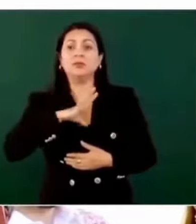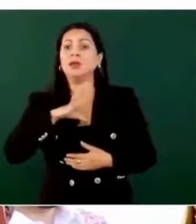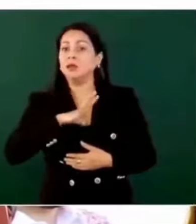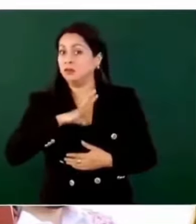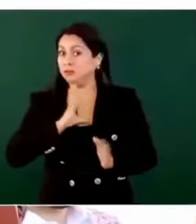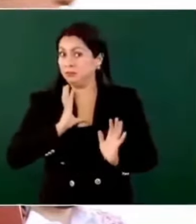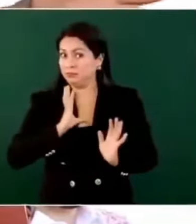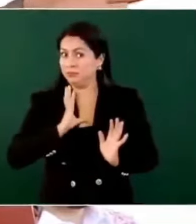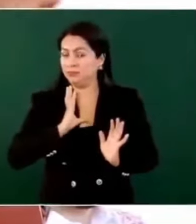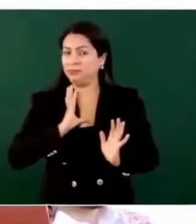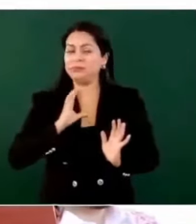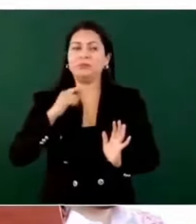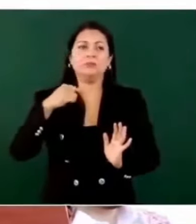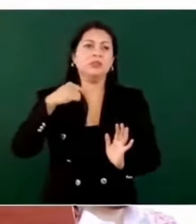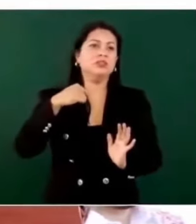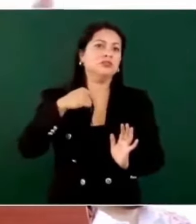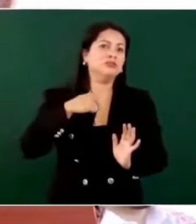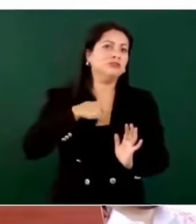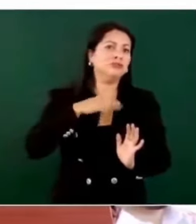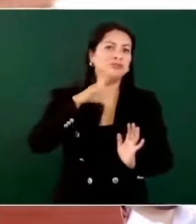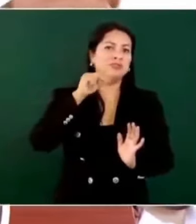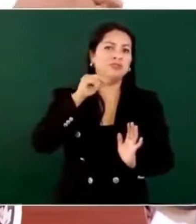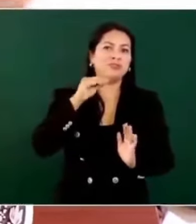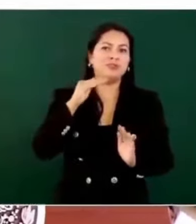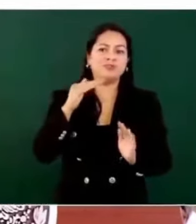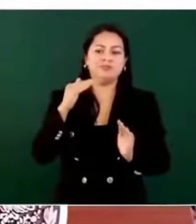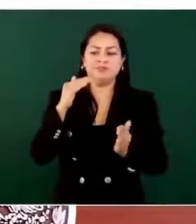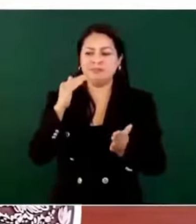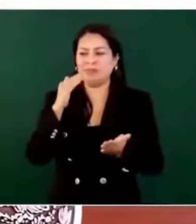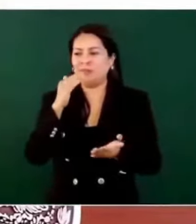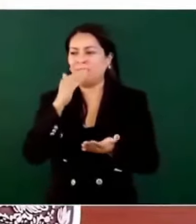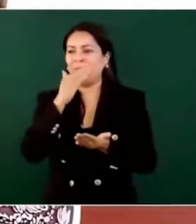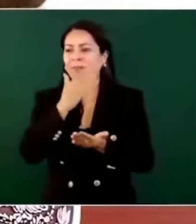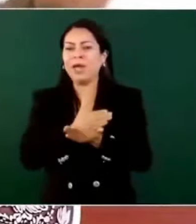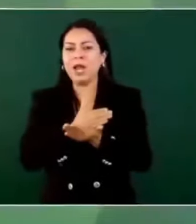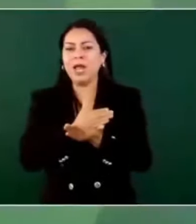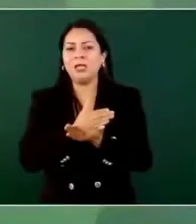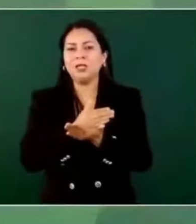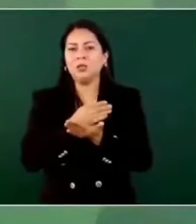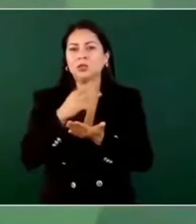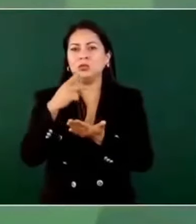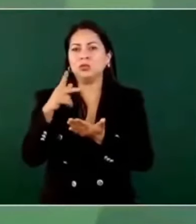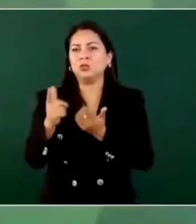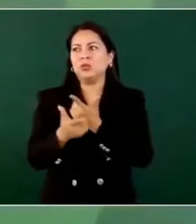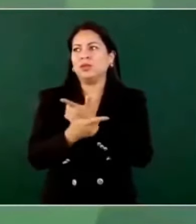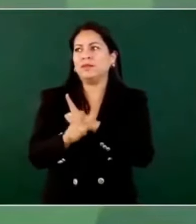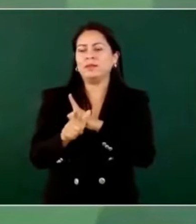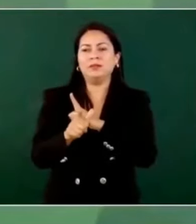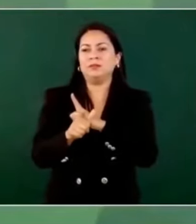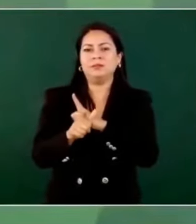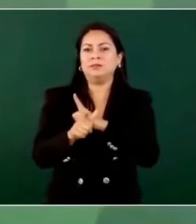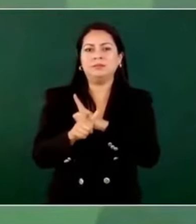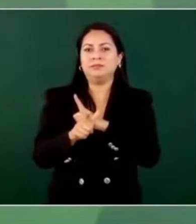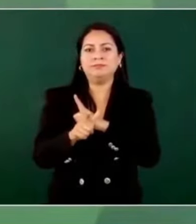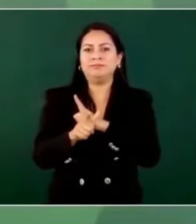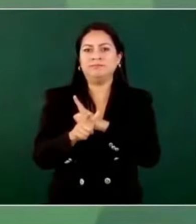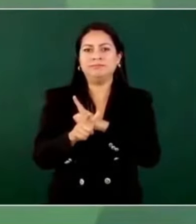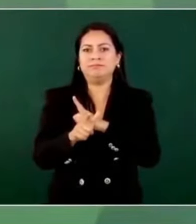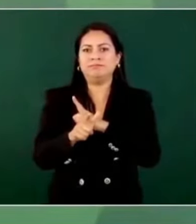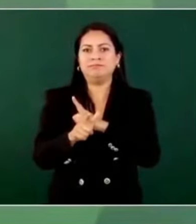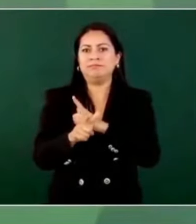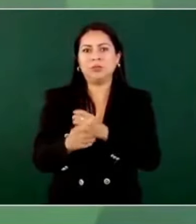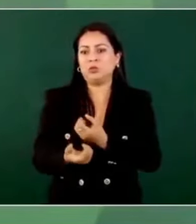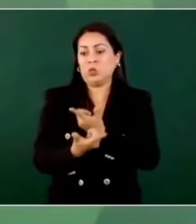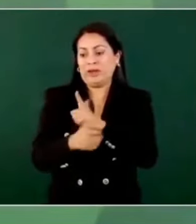no estoy yo limitando su libertad de expresión,